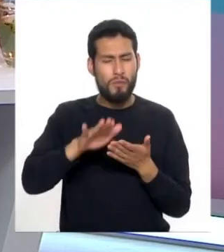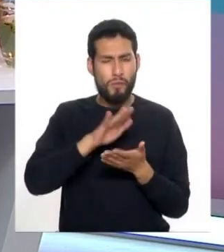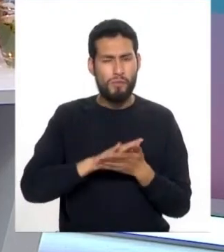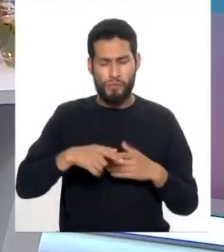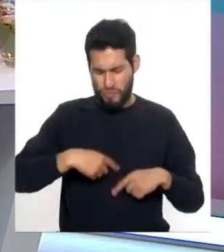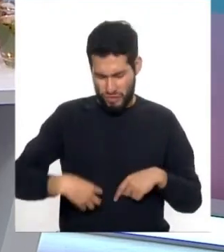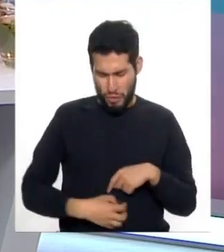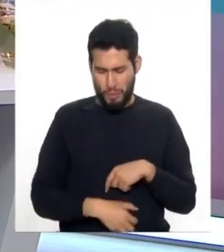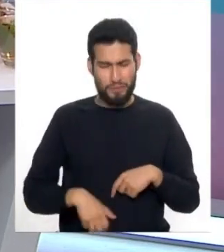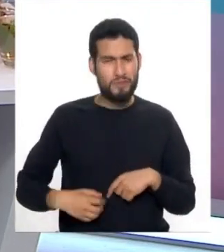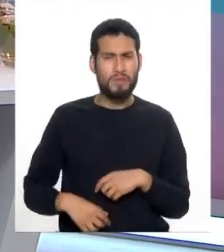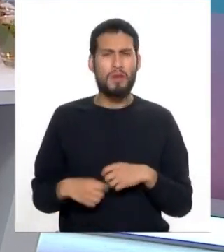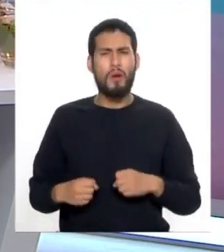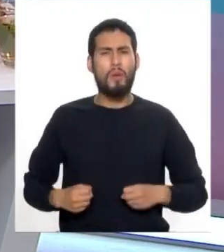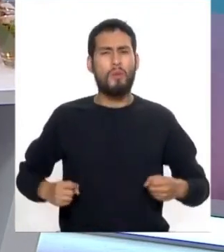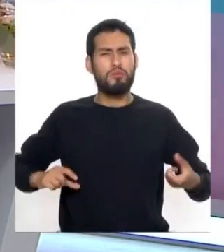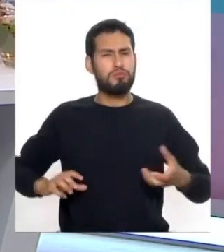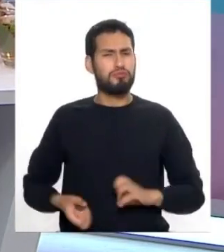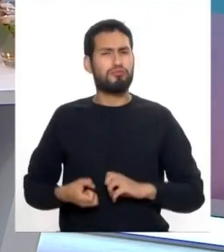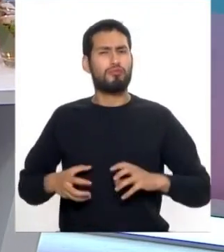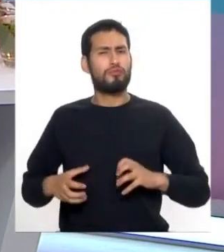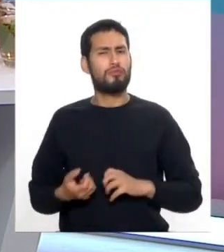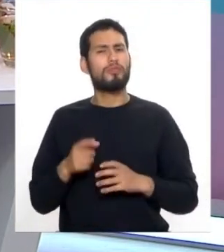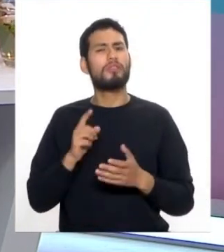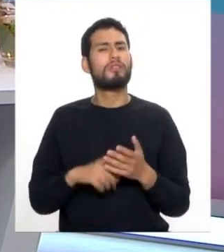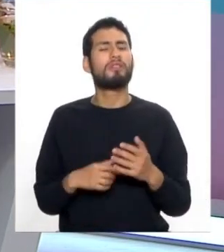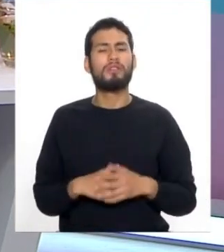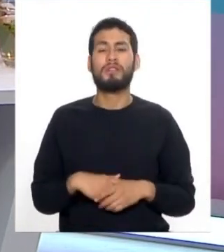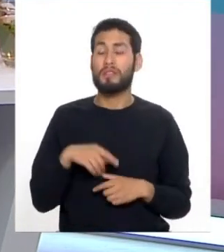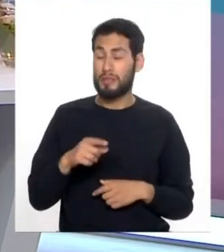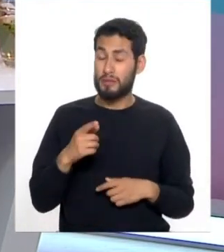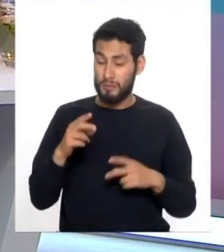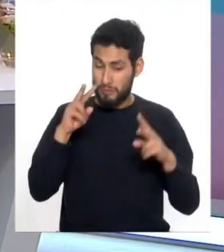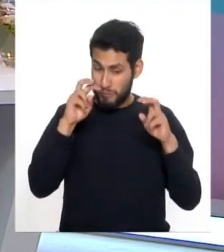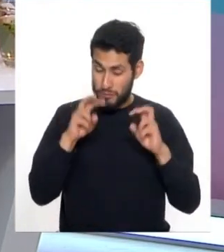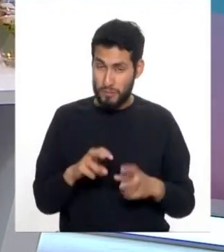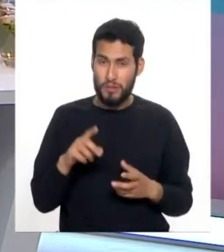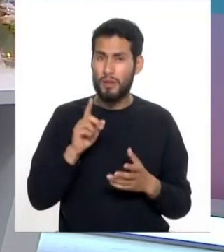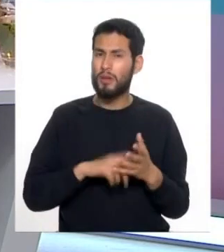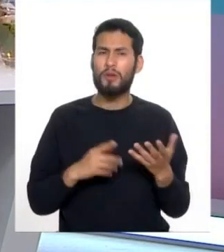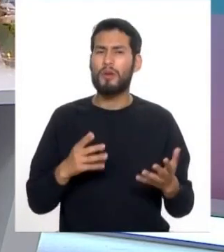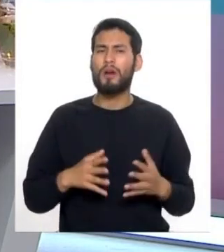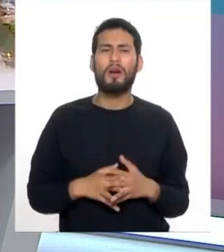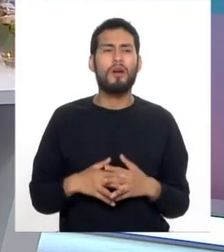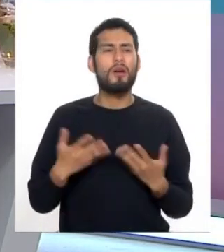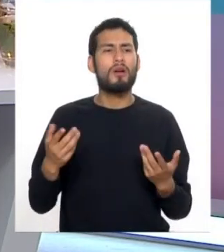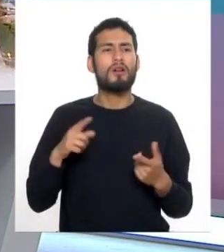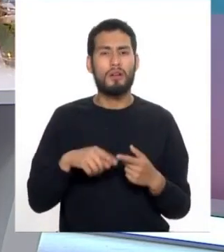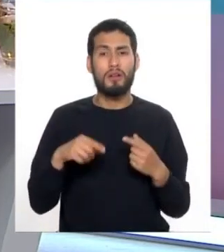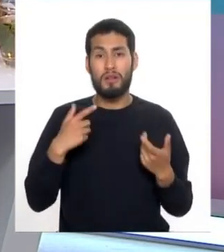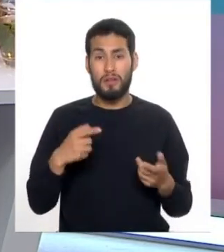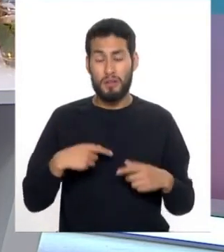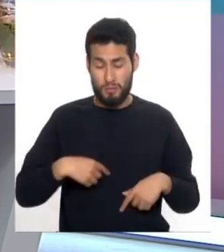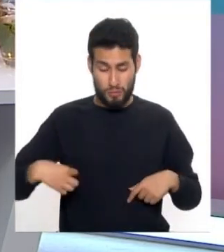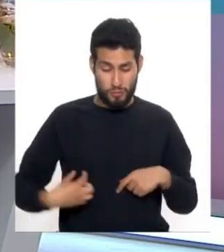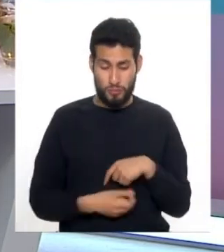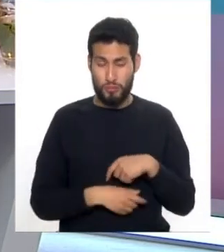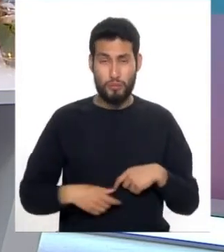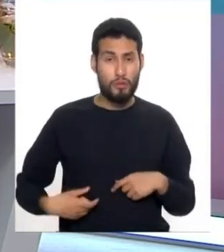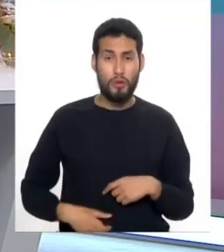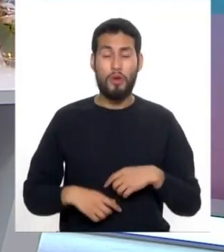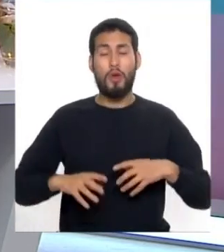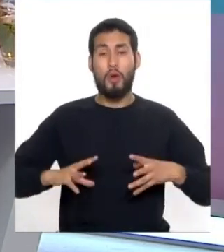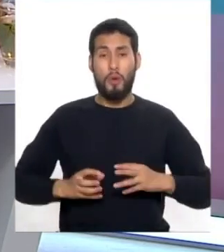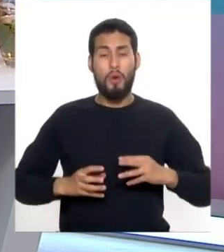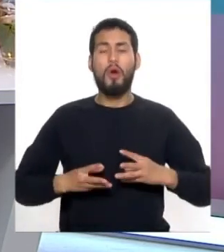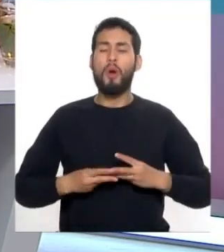muchos de estos espasmos nos refiere la bibliografía están pues referidos a acelerar el tránsito intestinal y